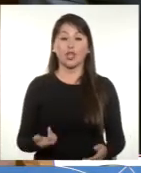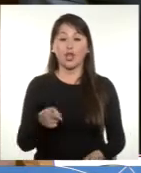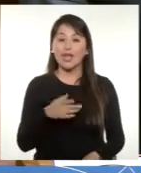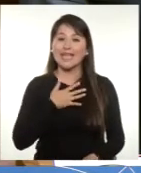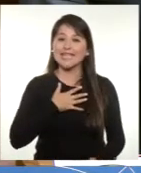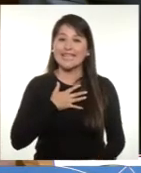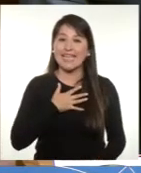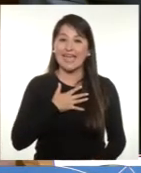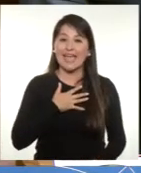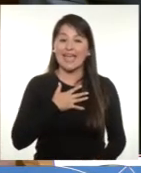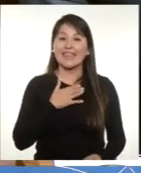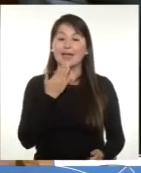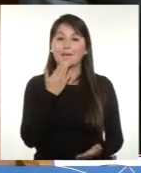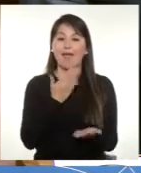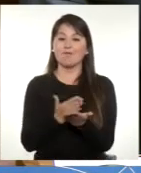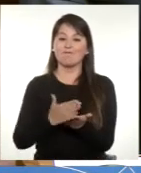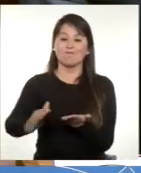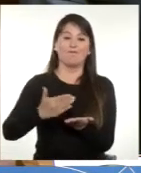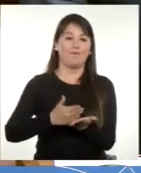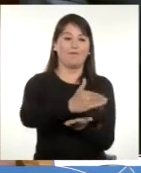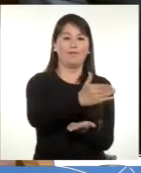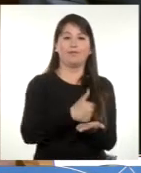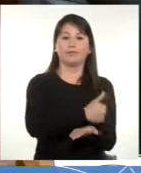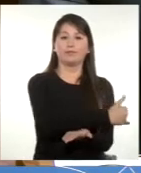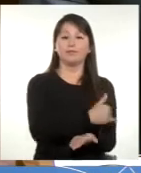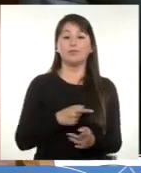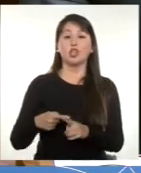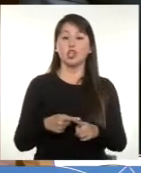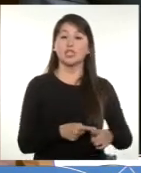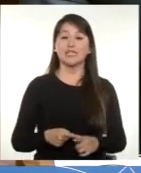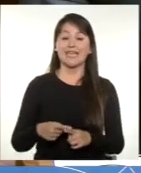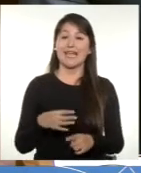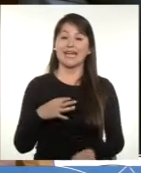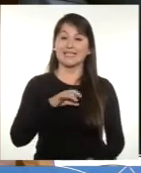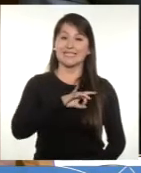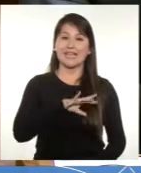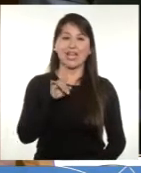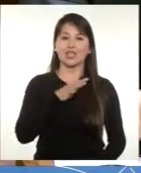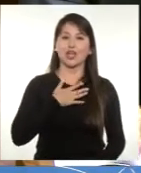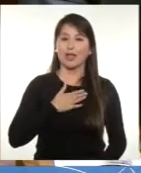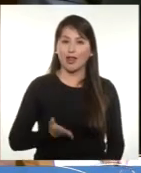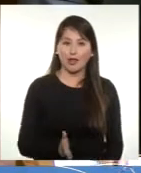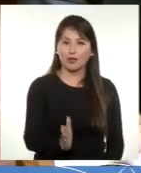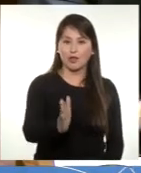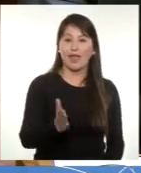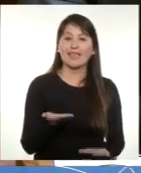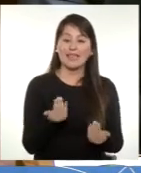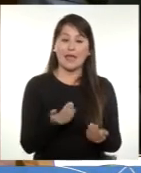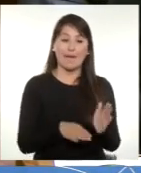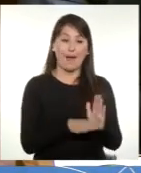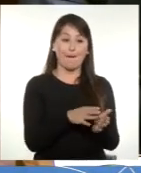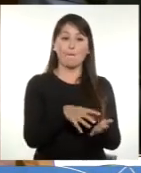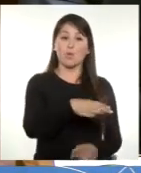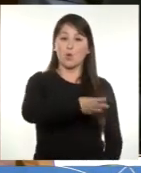profundiza la segregación territorial que la sociedad chilena no quiere perpetuar. Se requieren más recursos para los municipios que